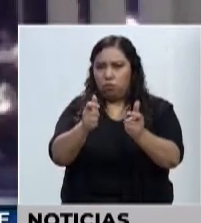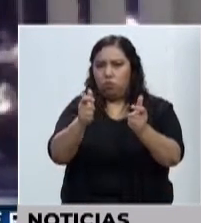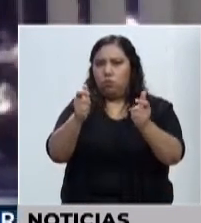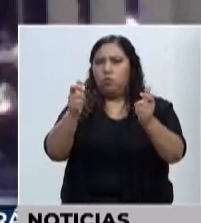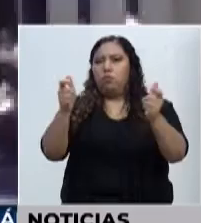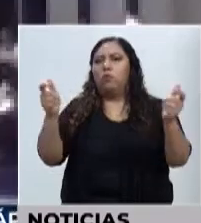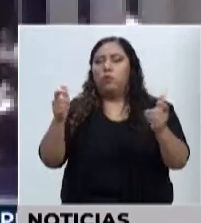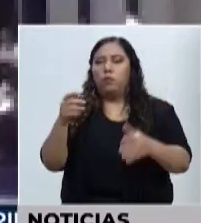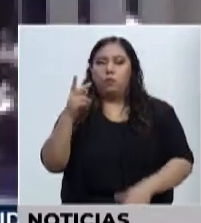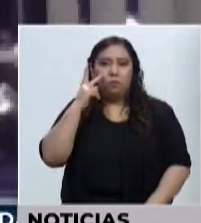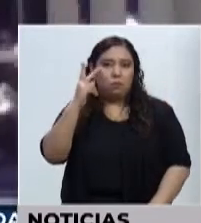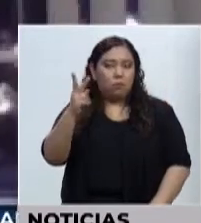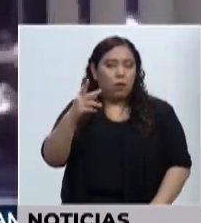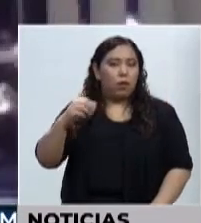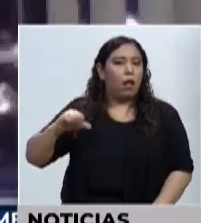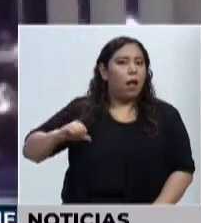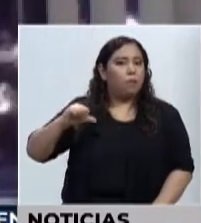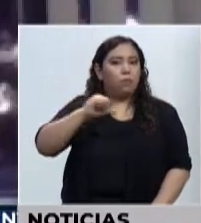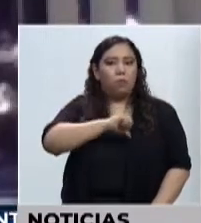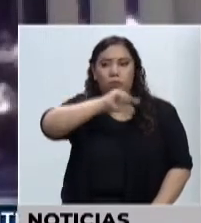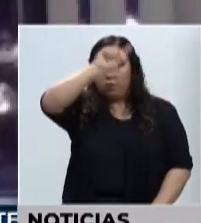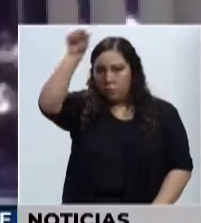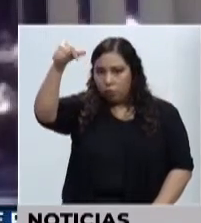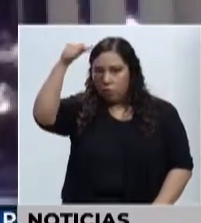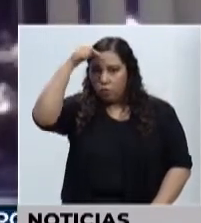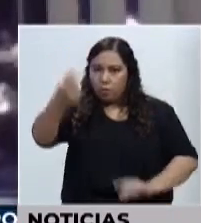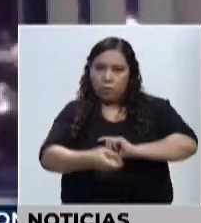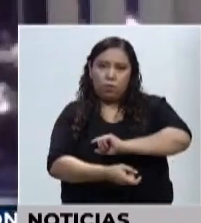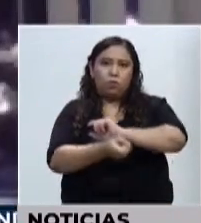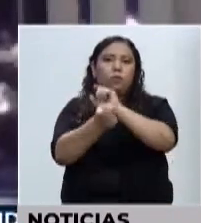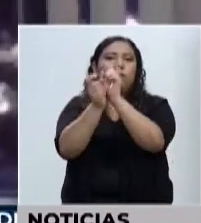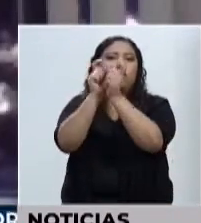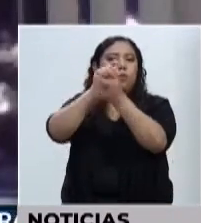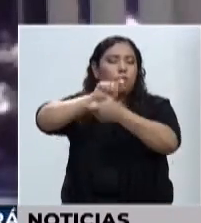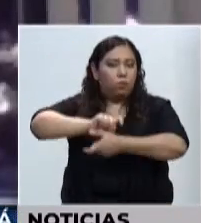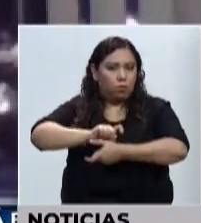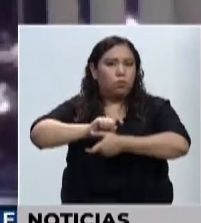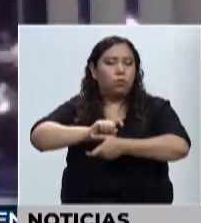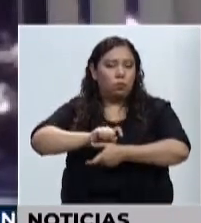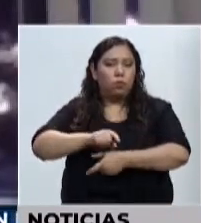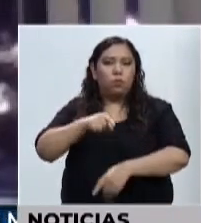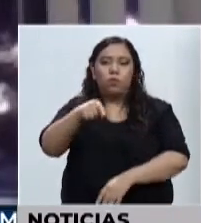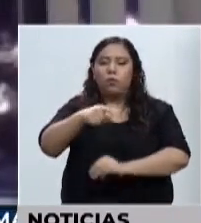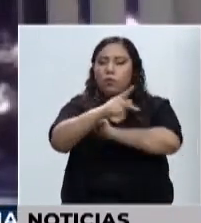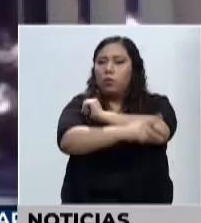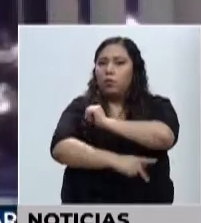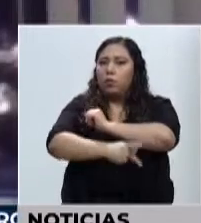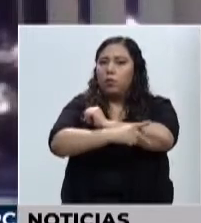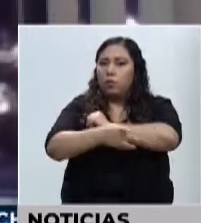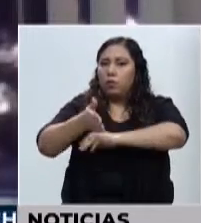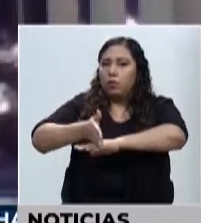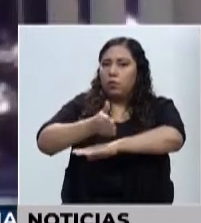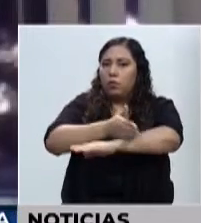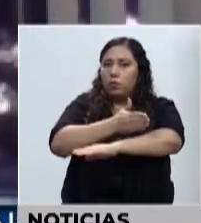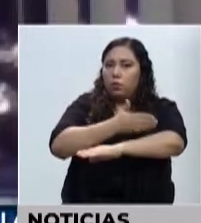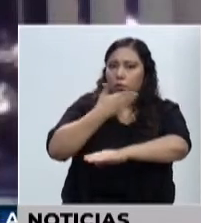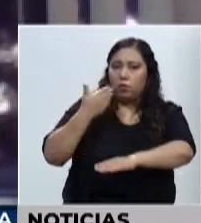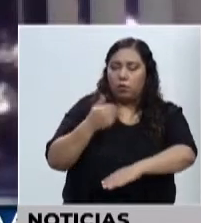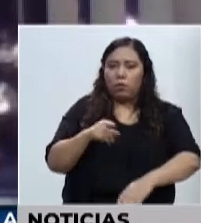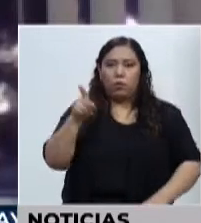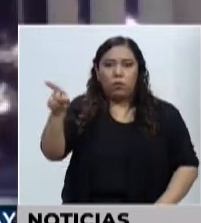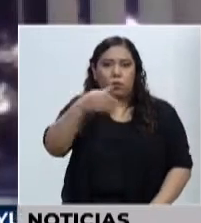el cambio de la administración pública y que realmente es simplemente la gestión para resultados en nuestro país. Y concluir con el mandato del